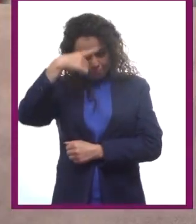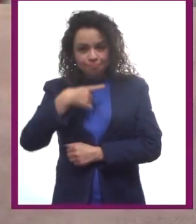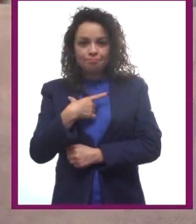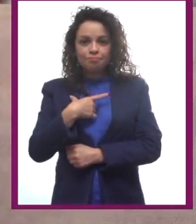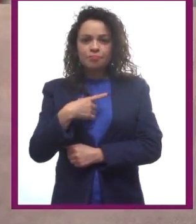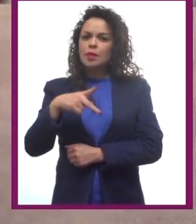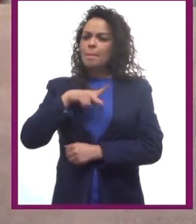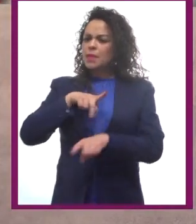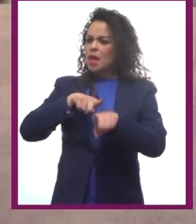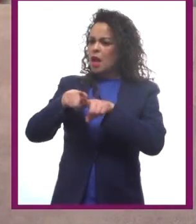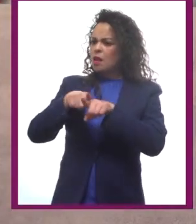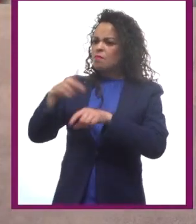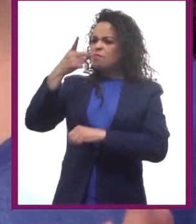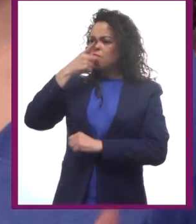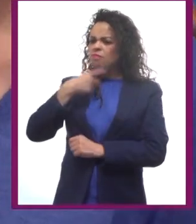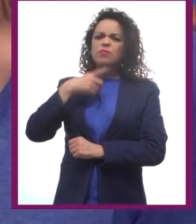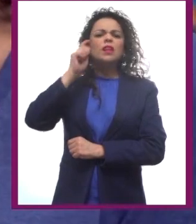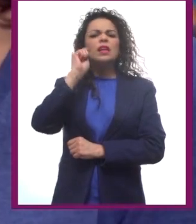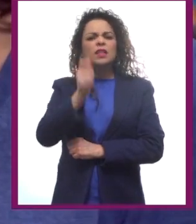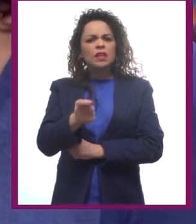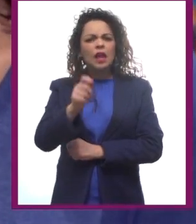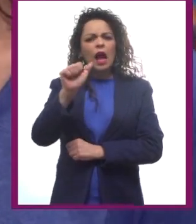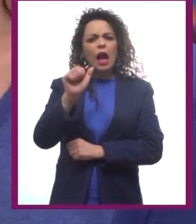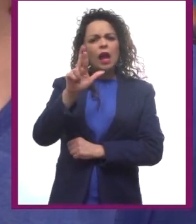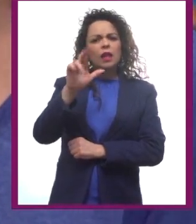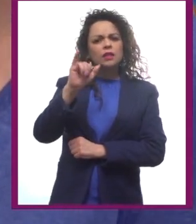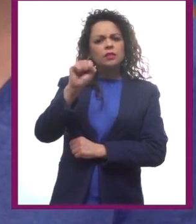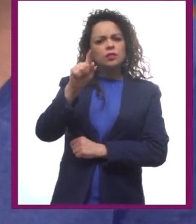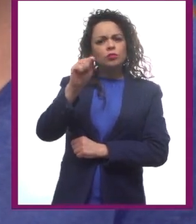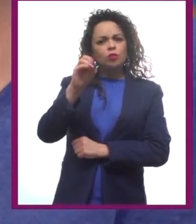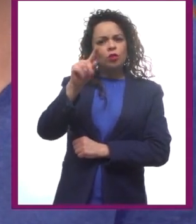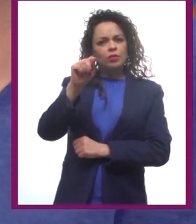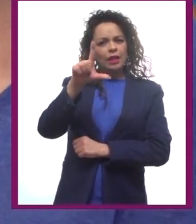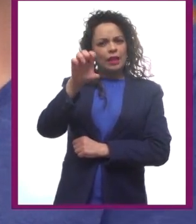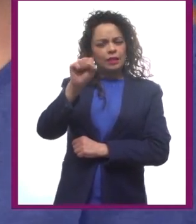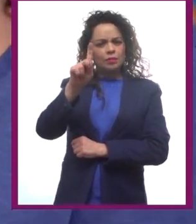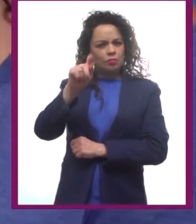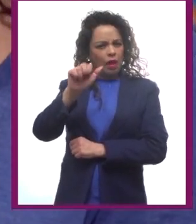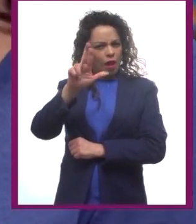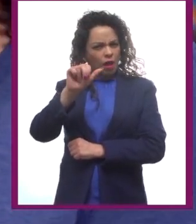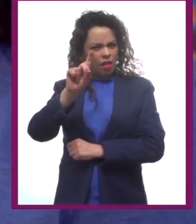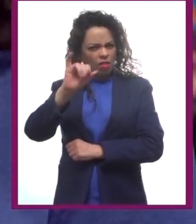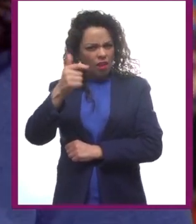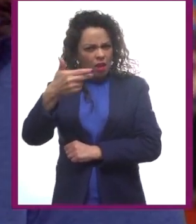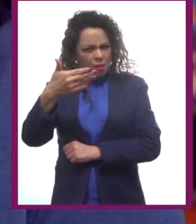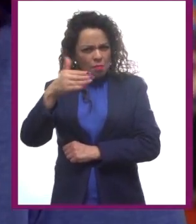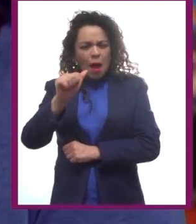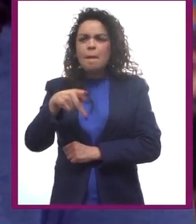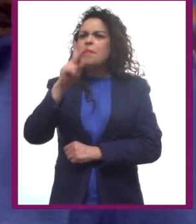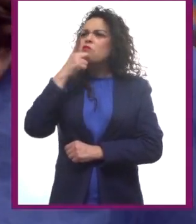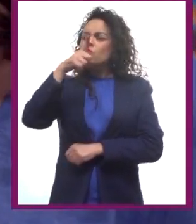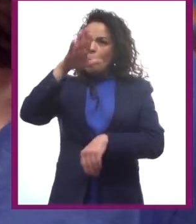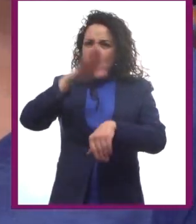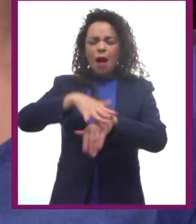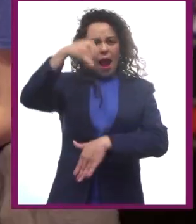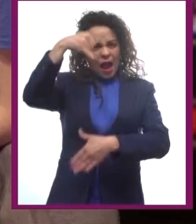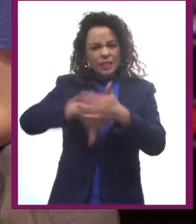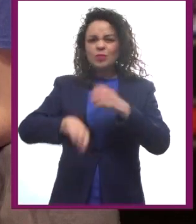Mi hermano Hugo me habló del paradigma de Aristóteles, pero me dijo que usted podía ahondar mucho más en el tema.